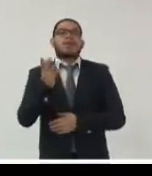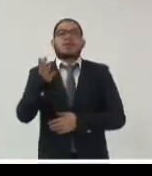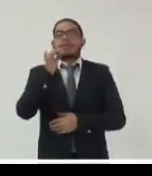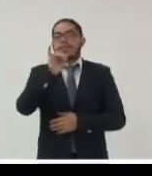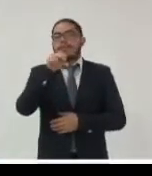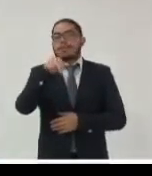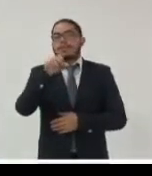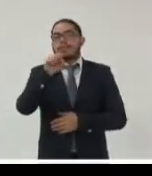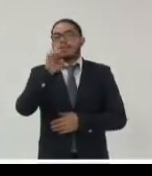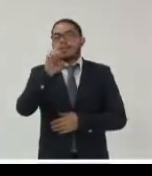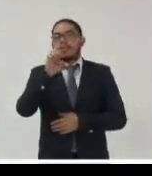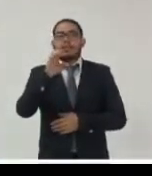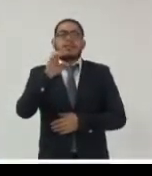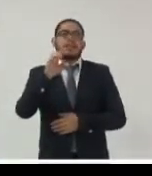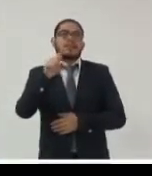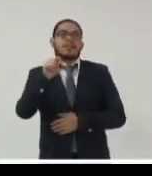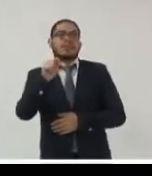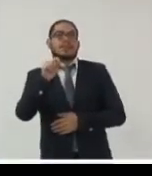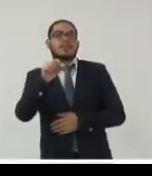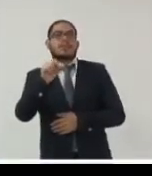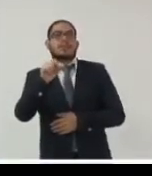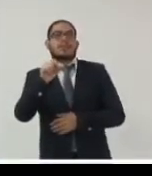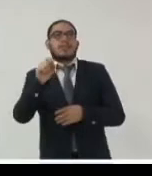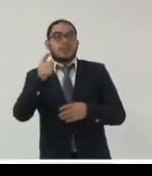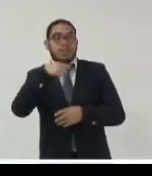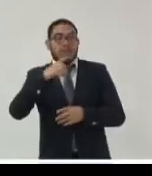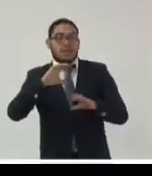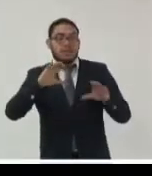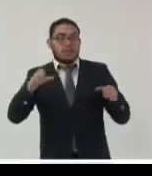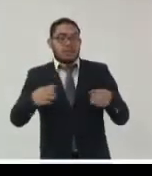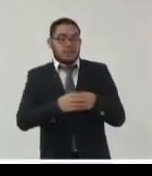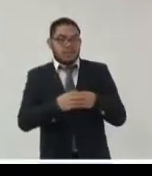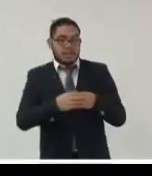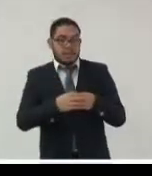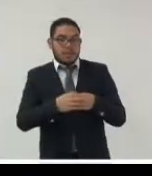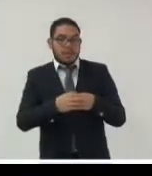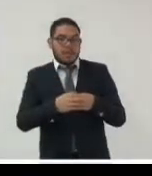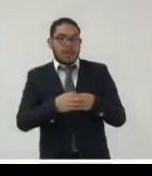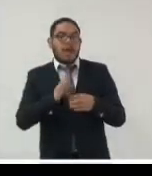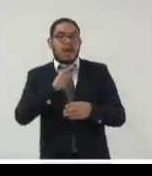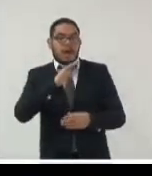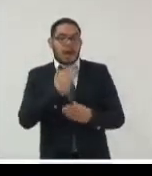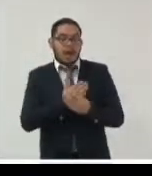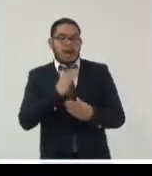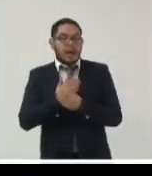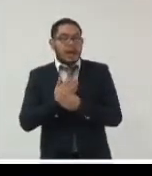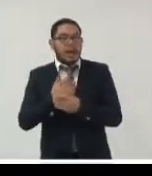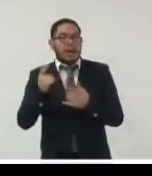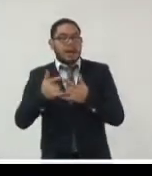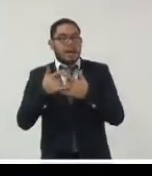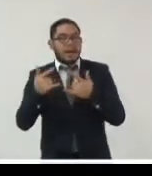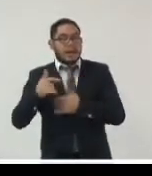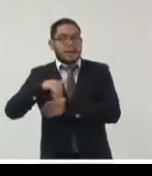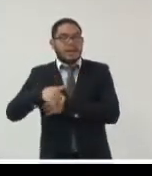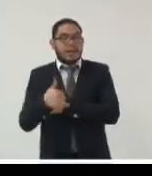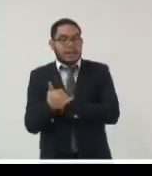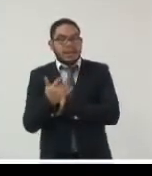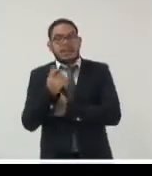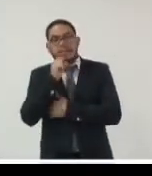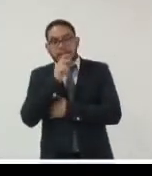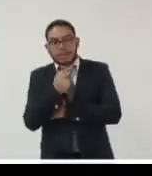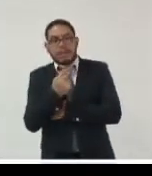un conjunto de requisitos archivísticos requisitos